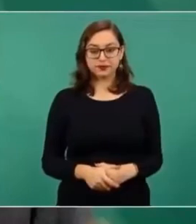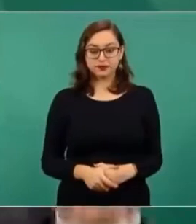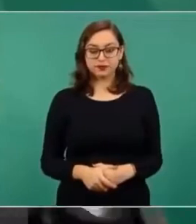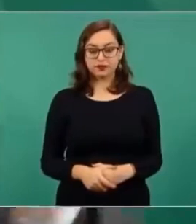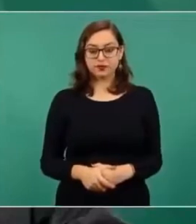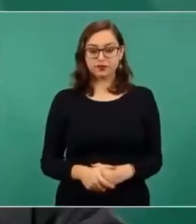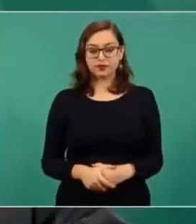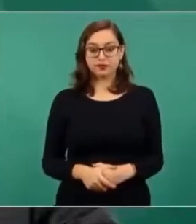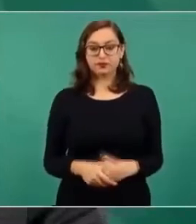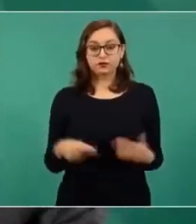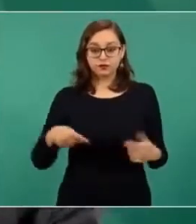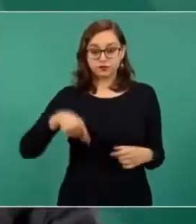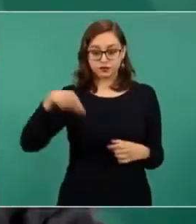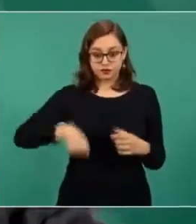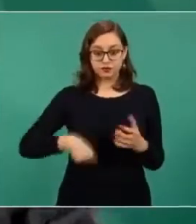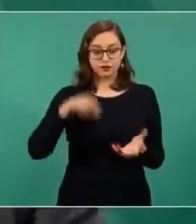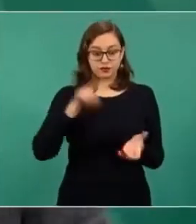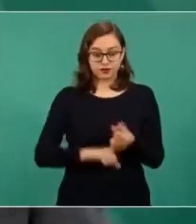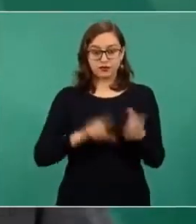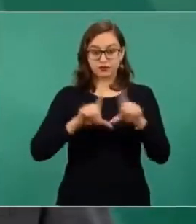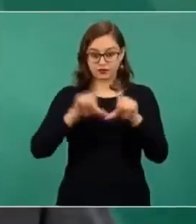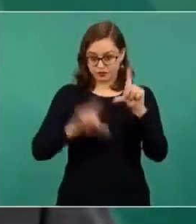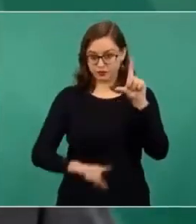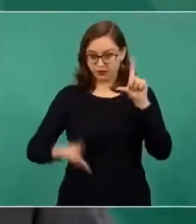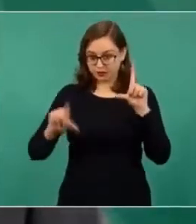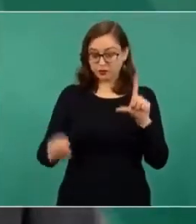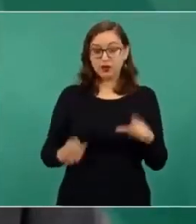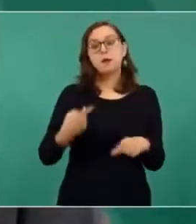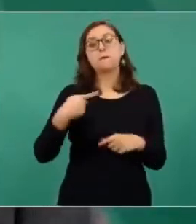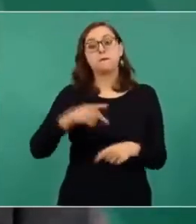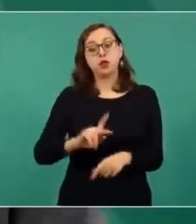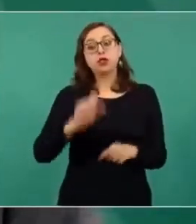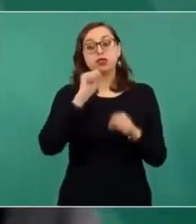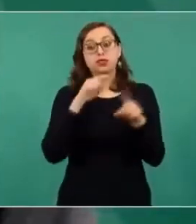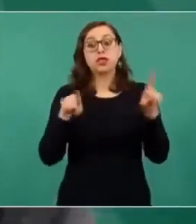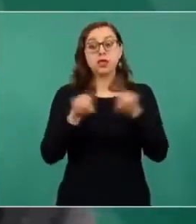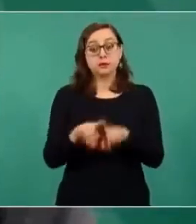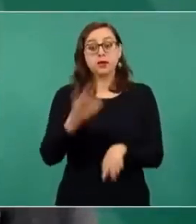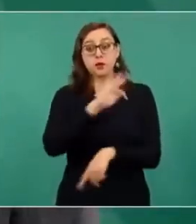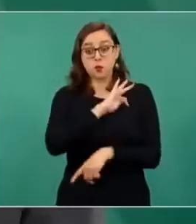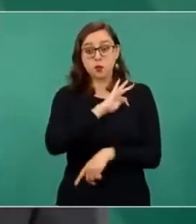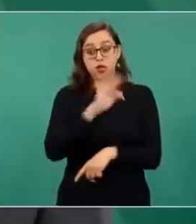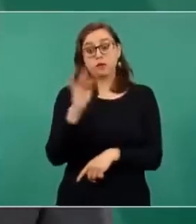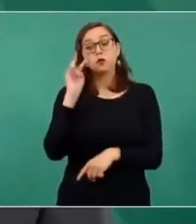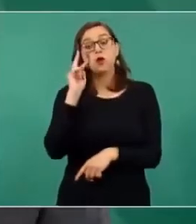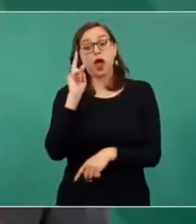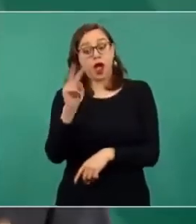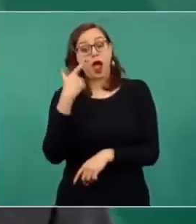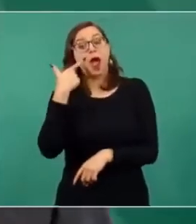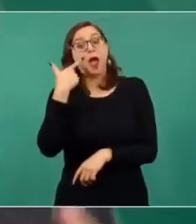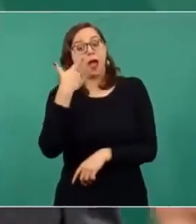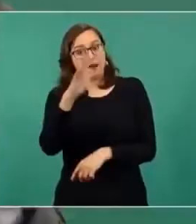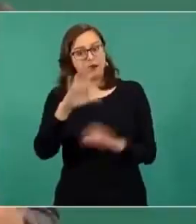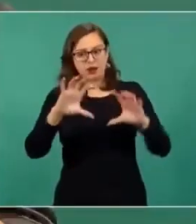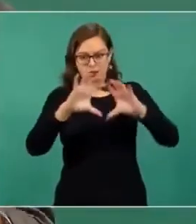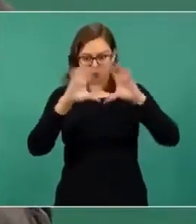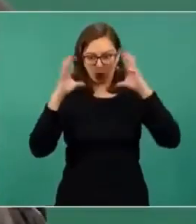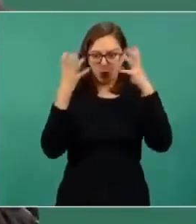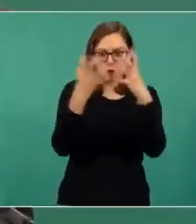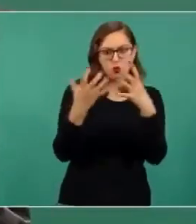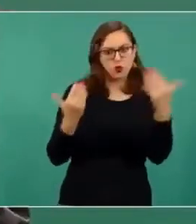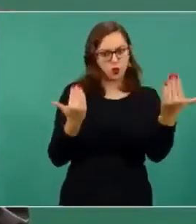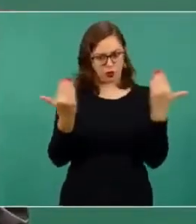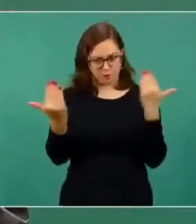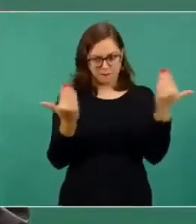Me refiero al país, pero también podemos comparar el regreso a clase en el mundo y el regreso a clase en